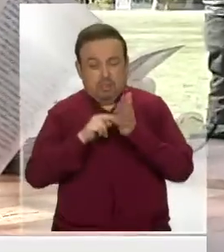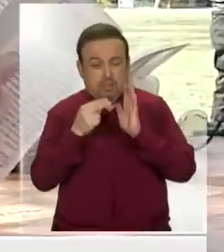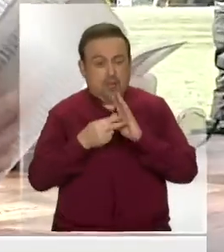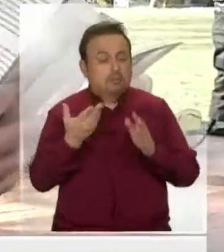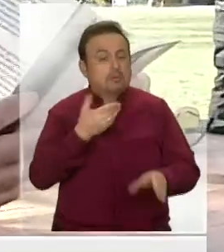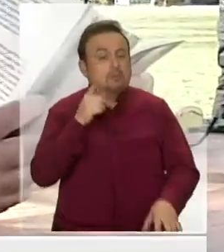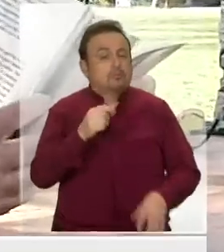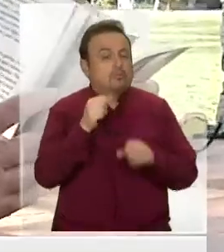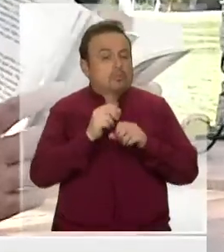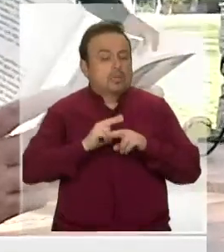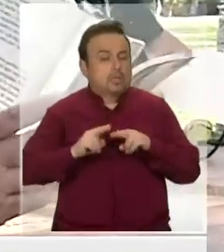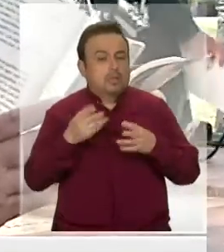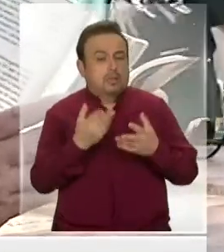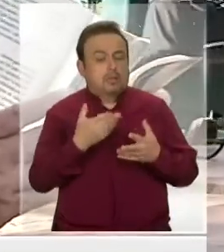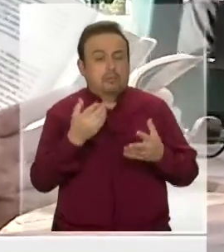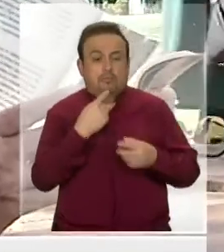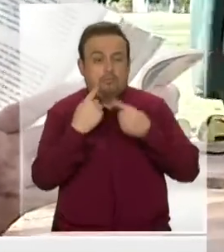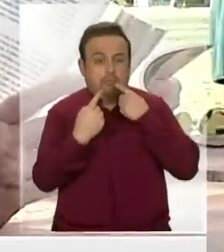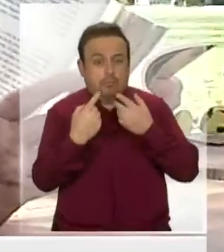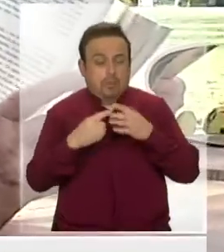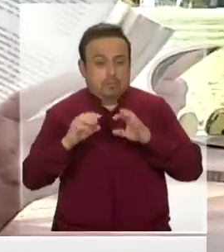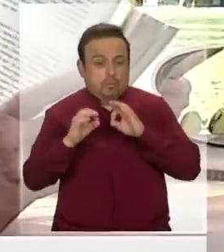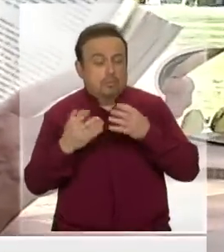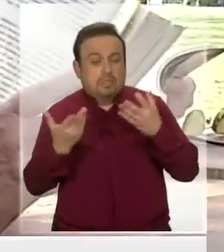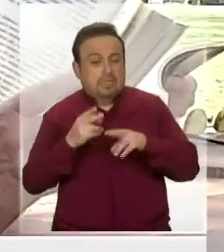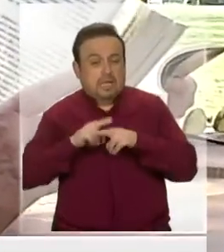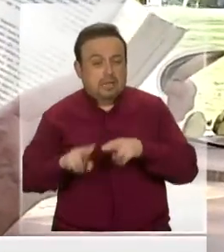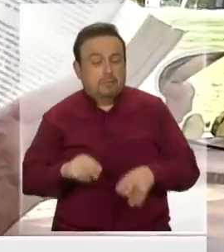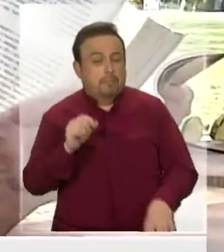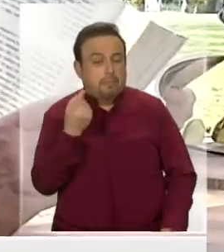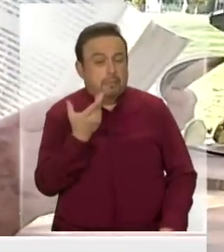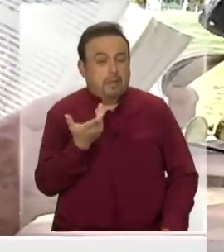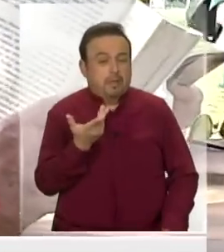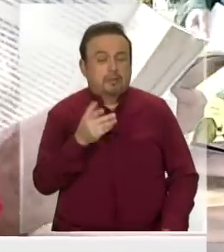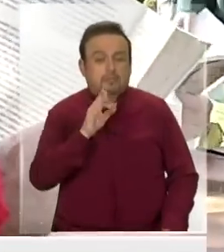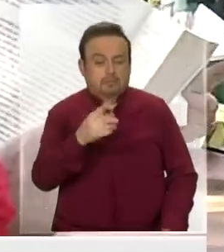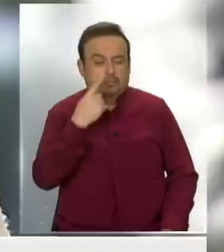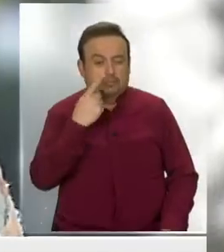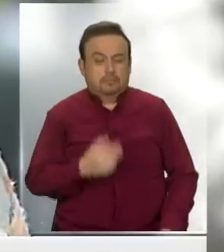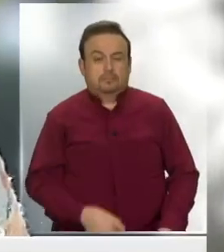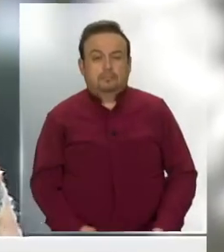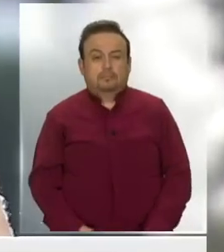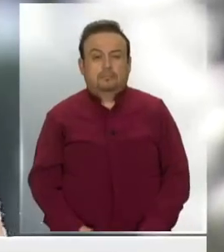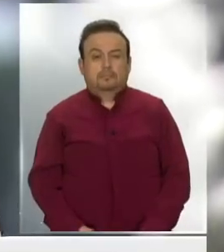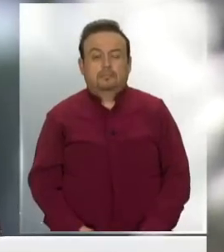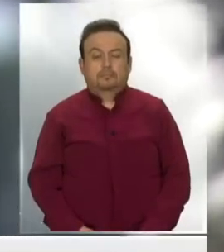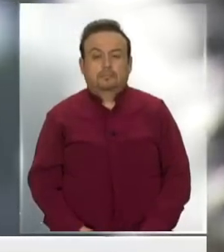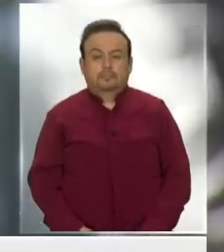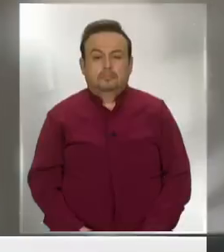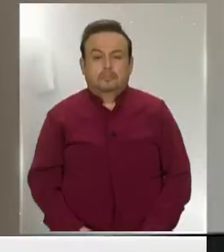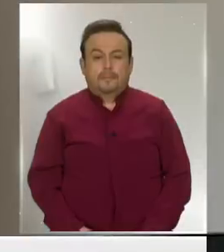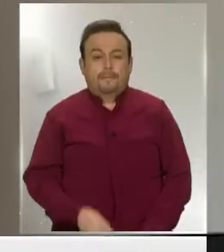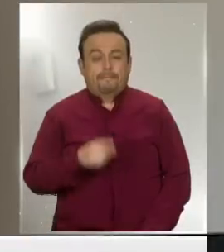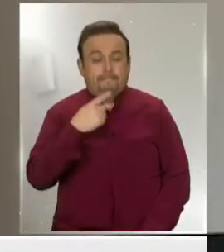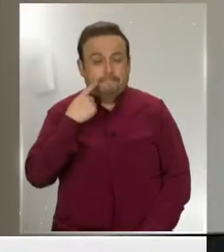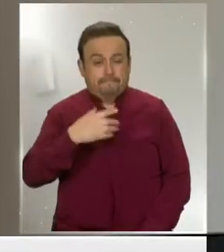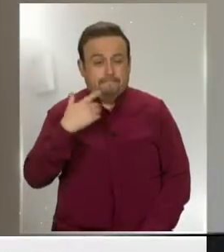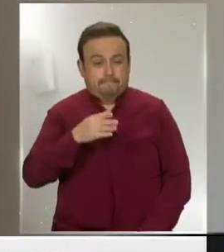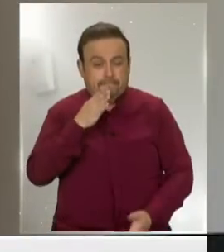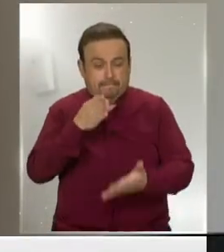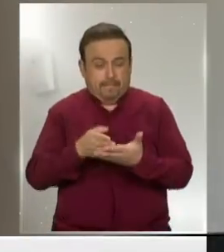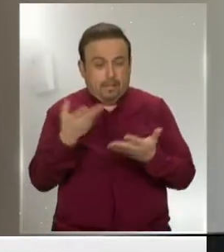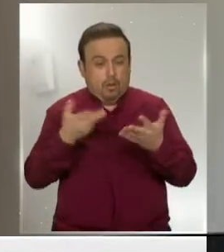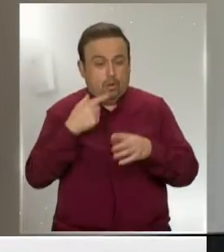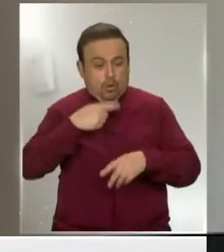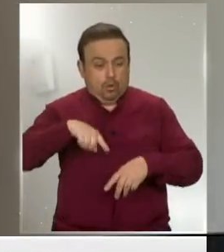¿qué se puede hacer? Además de consultar con un especialista, ¿qué se puede hacer primero? Mire. Las principales medidas para que